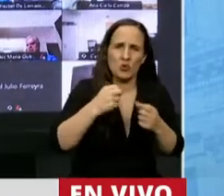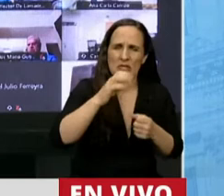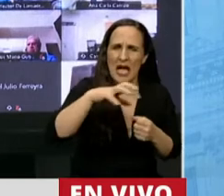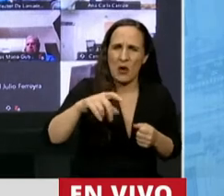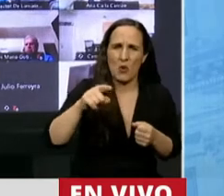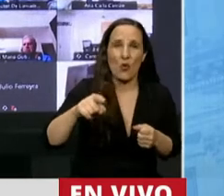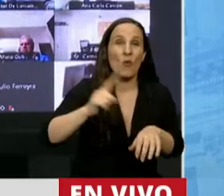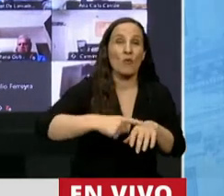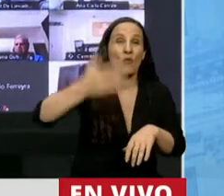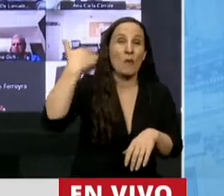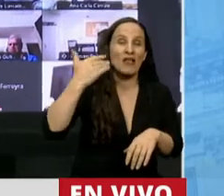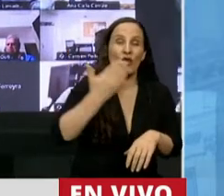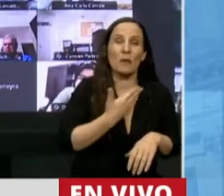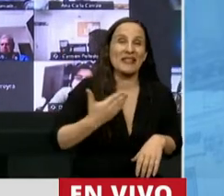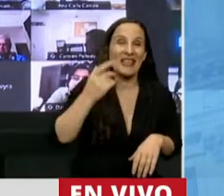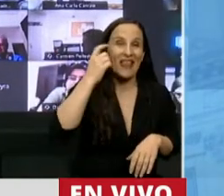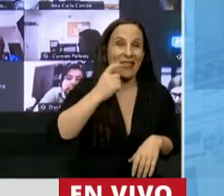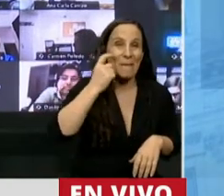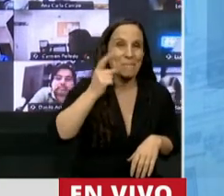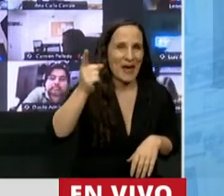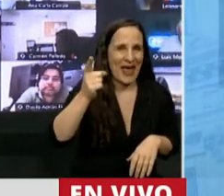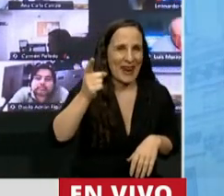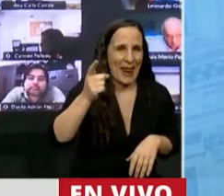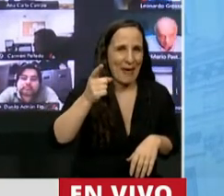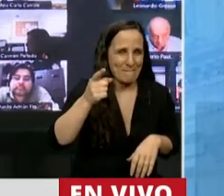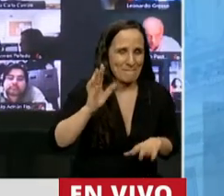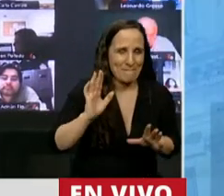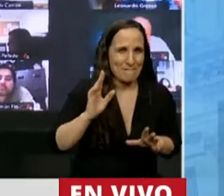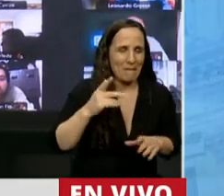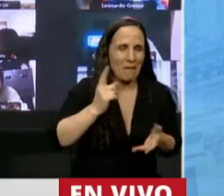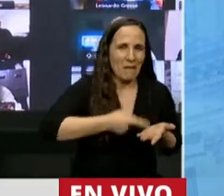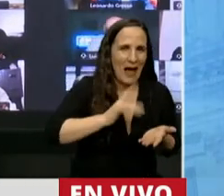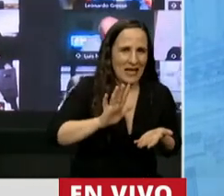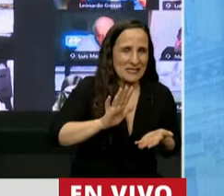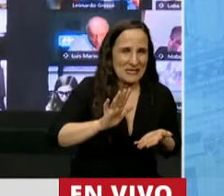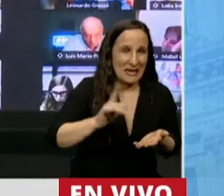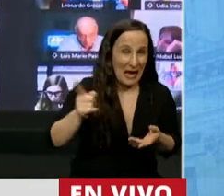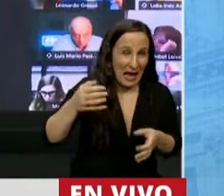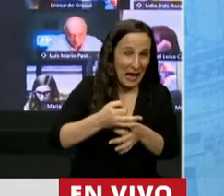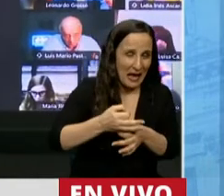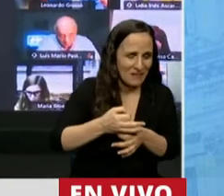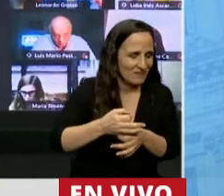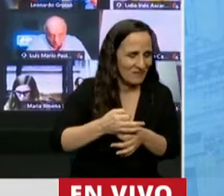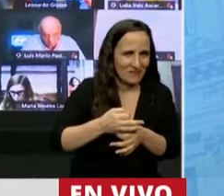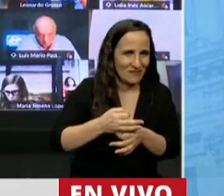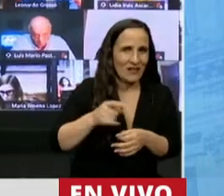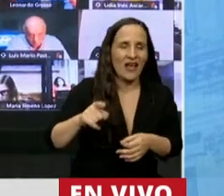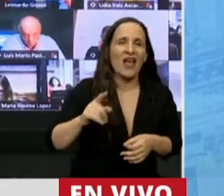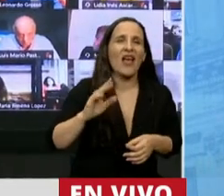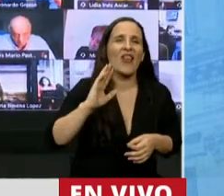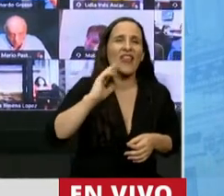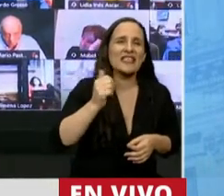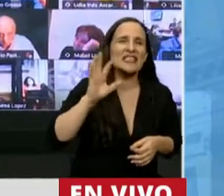Presidente Menem que lo había hecho en la provincia de Santa Cruz. No aceptamos lecciones de federalismo a los que nos dejaron 16